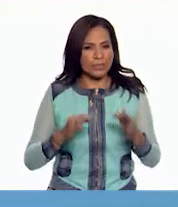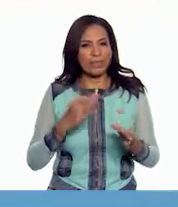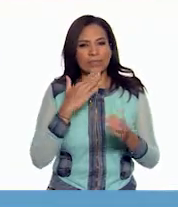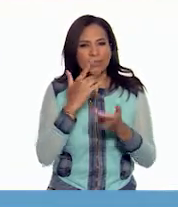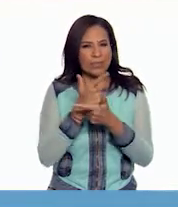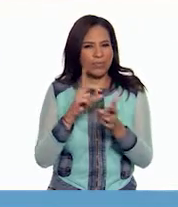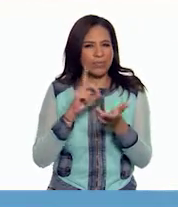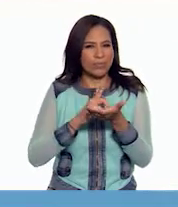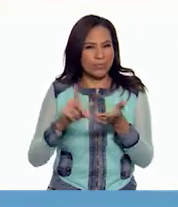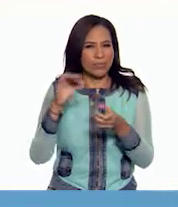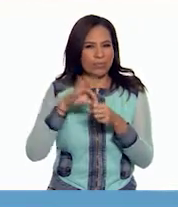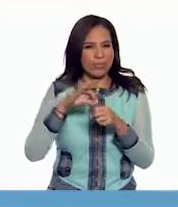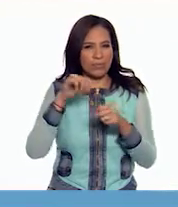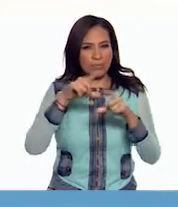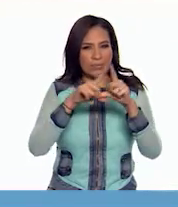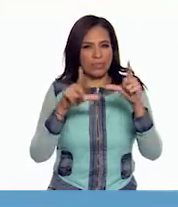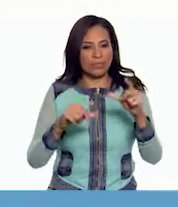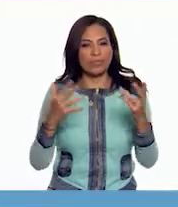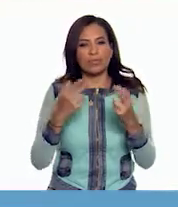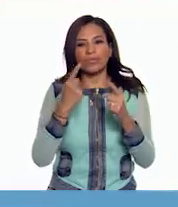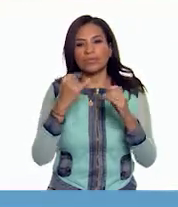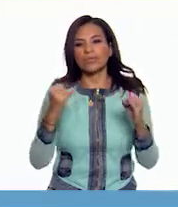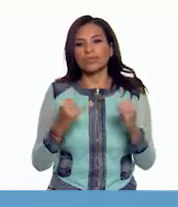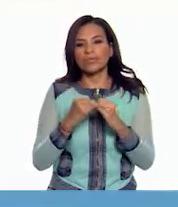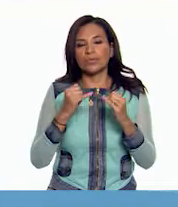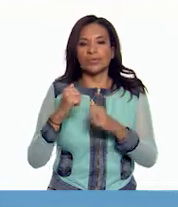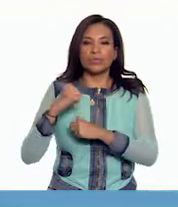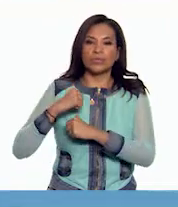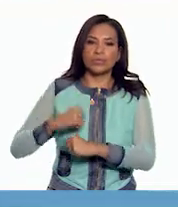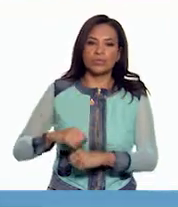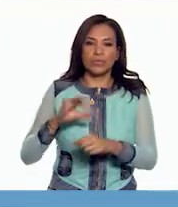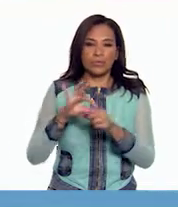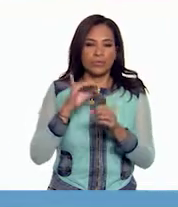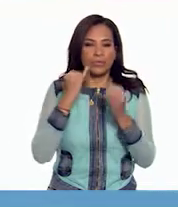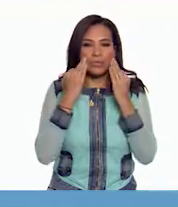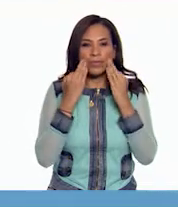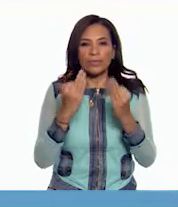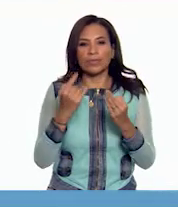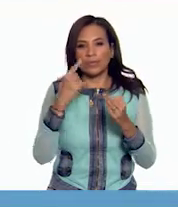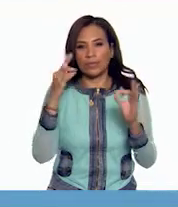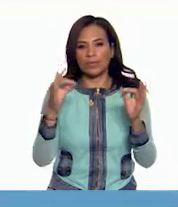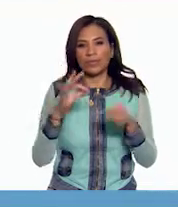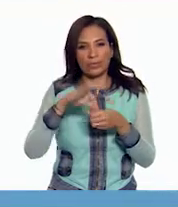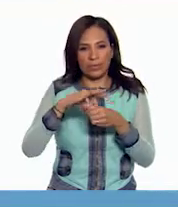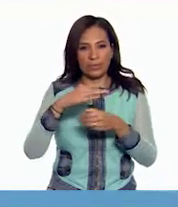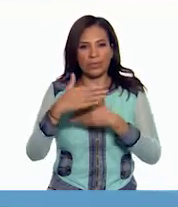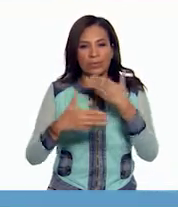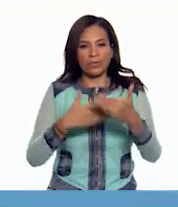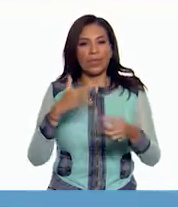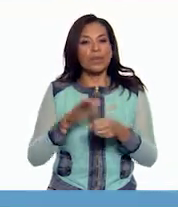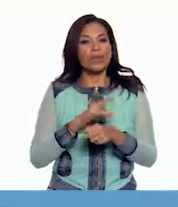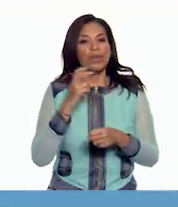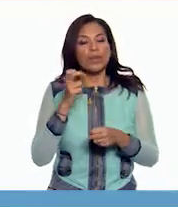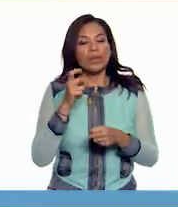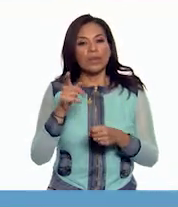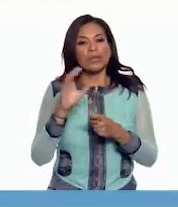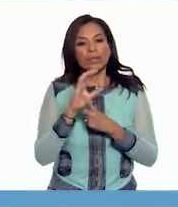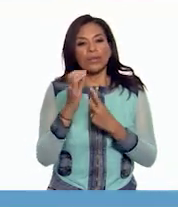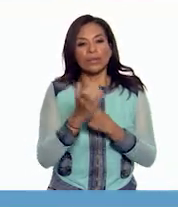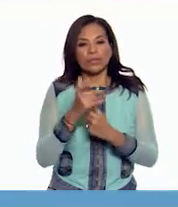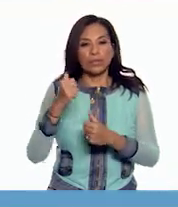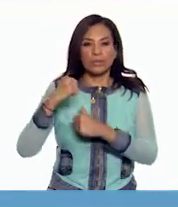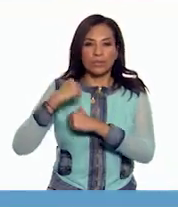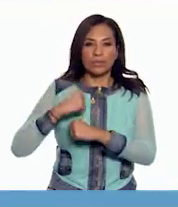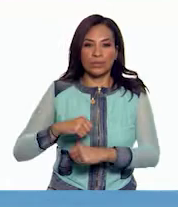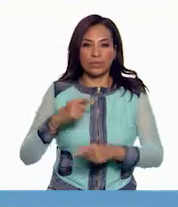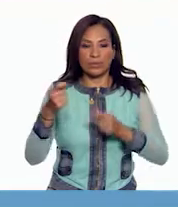al país era necesario formar una institución encargada de legitimar el proceso electoral. de la comisión que era